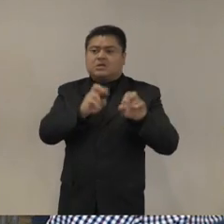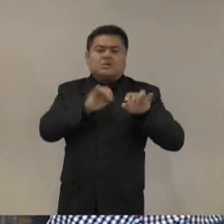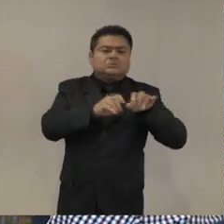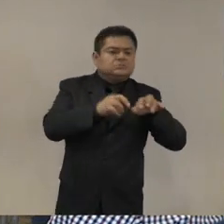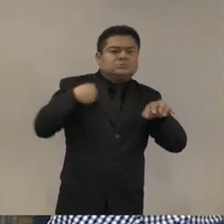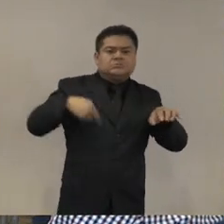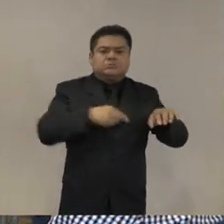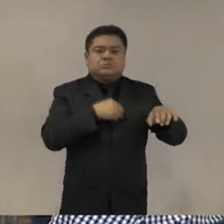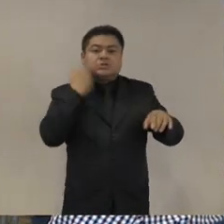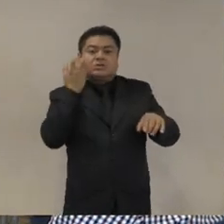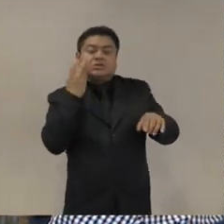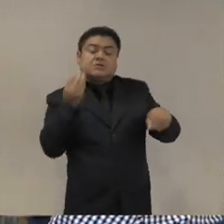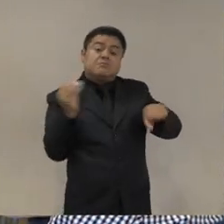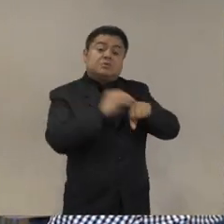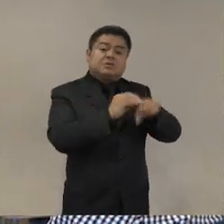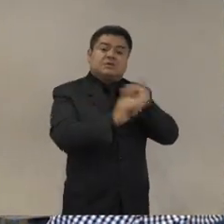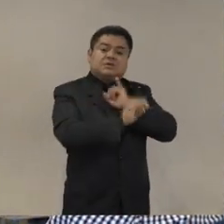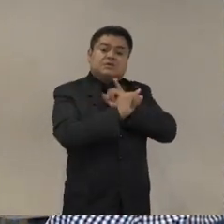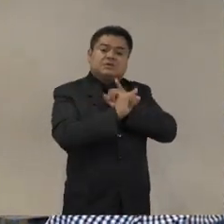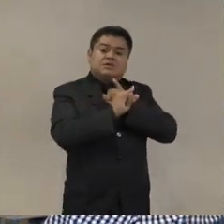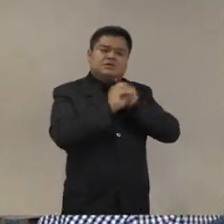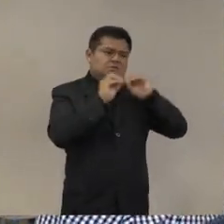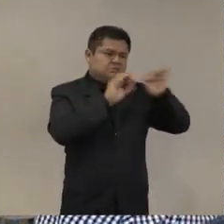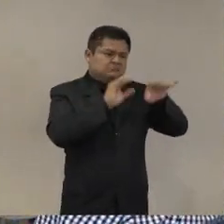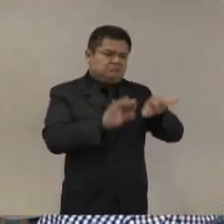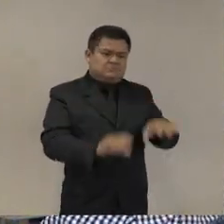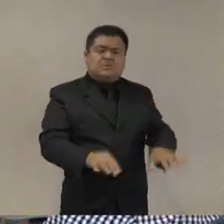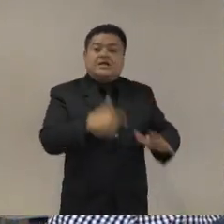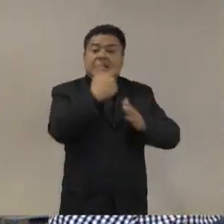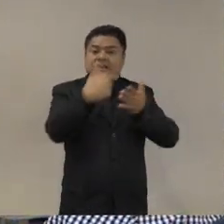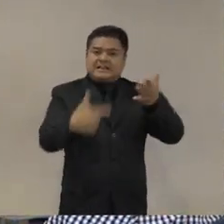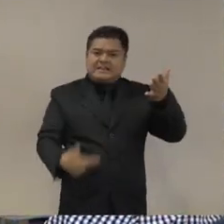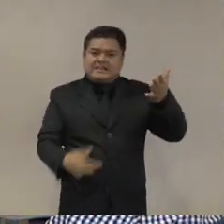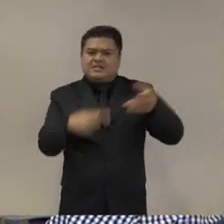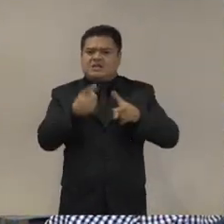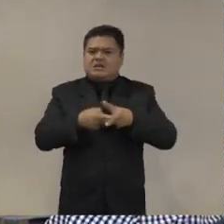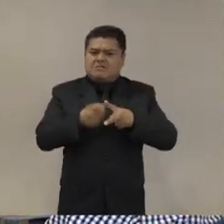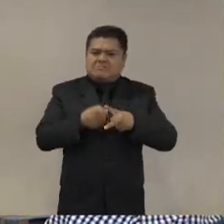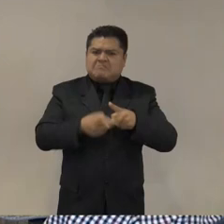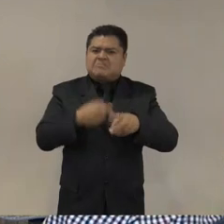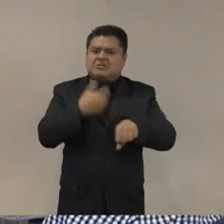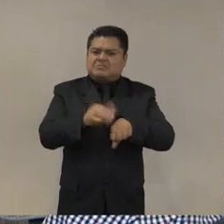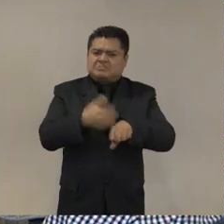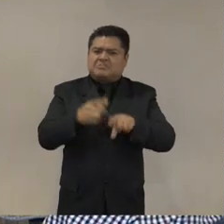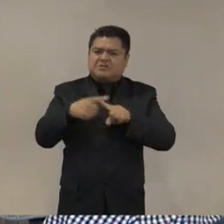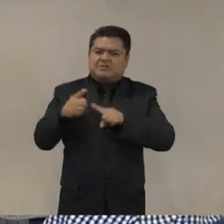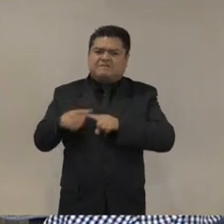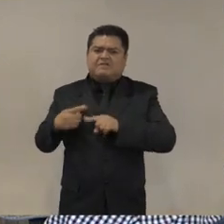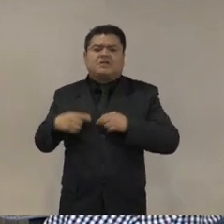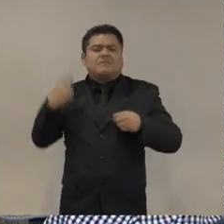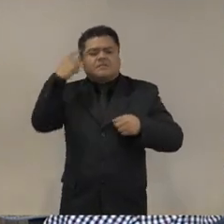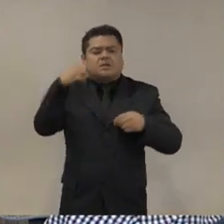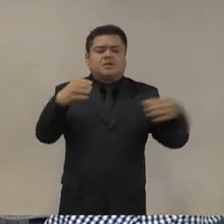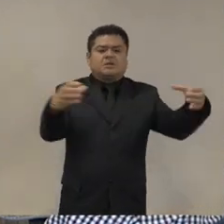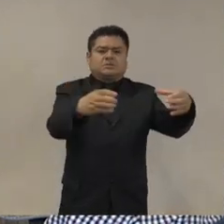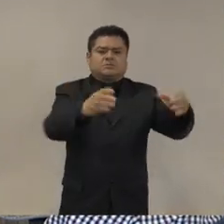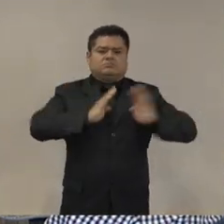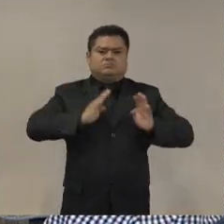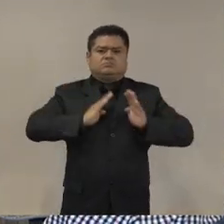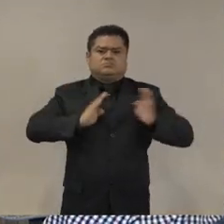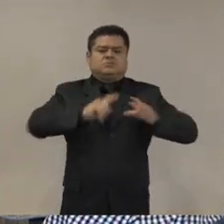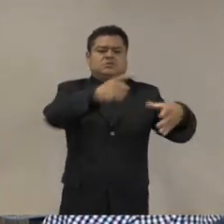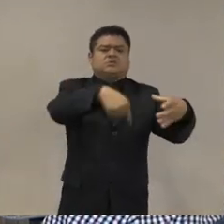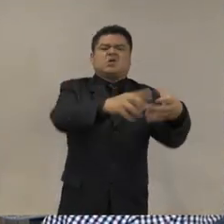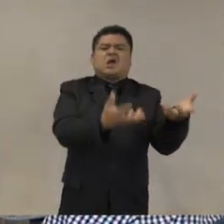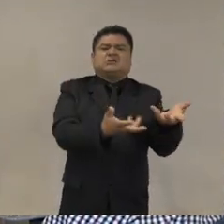queremos construir una base de datos pública respecto al desempeño de las fuerzas armadas en materia de seguridad